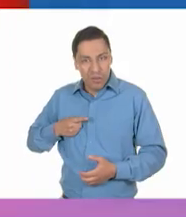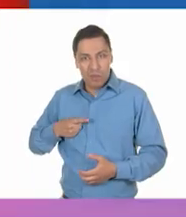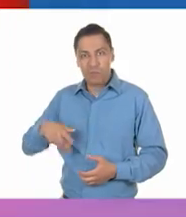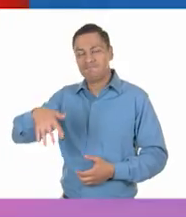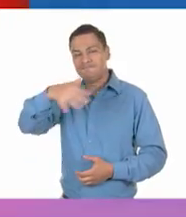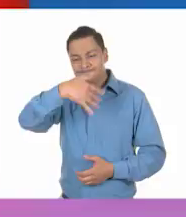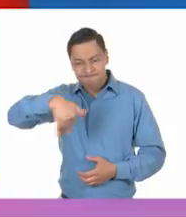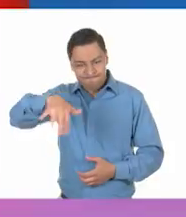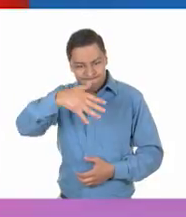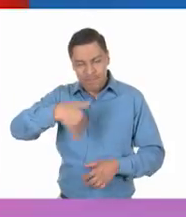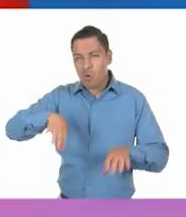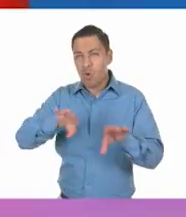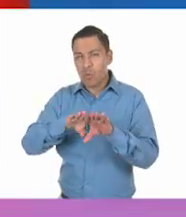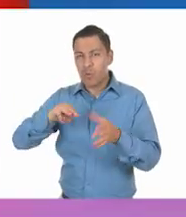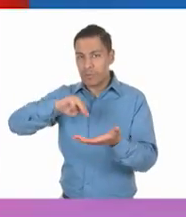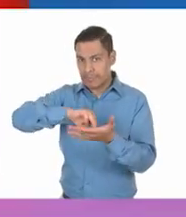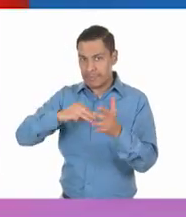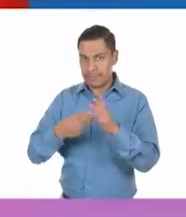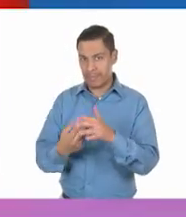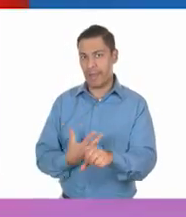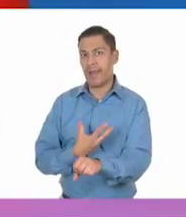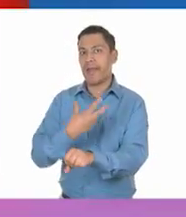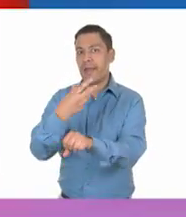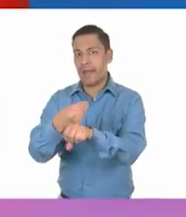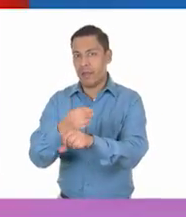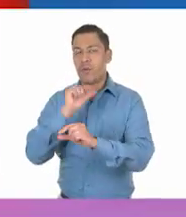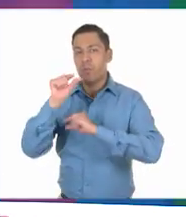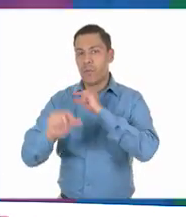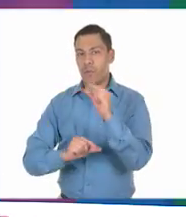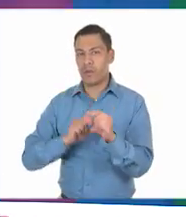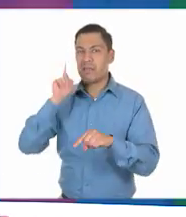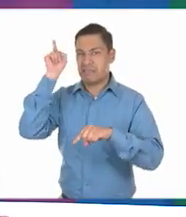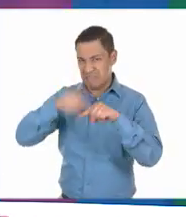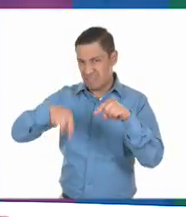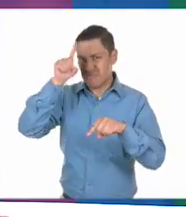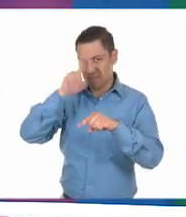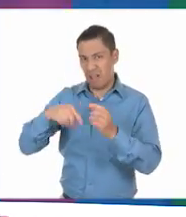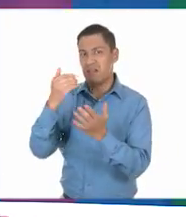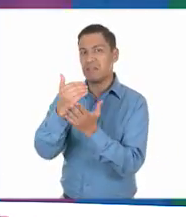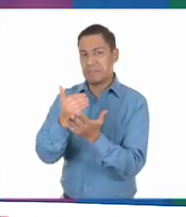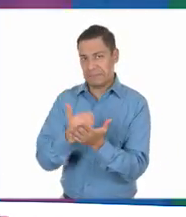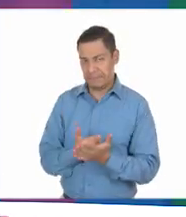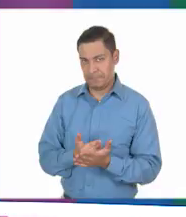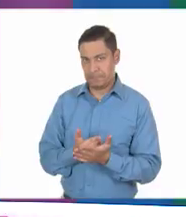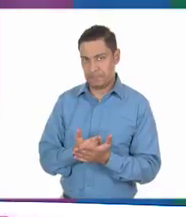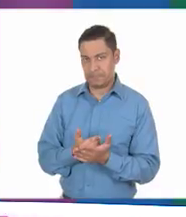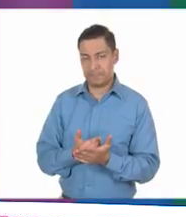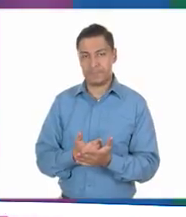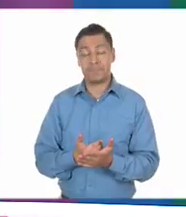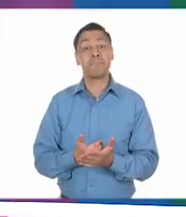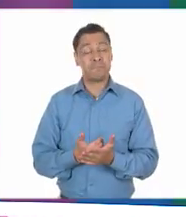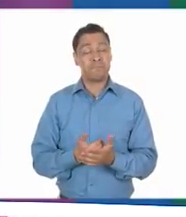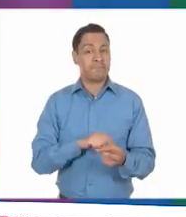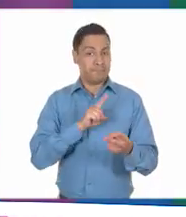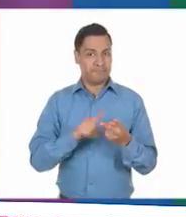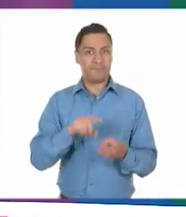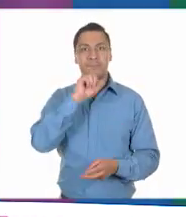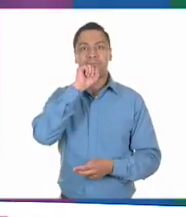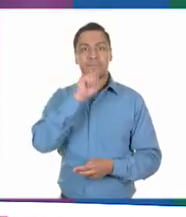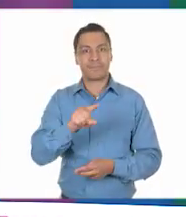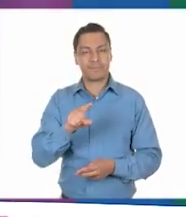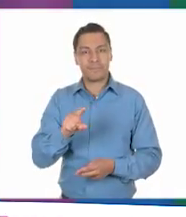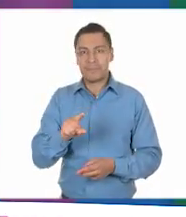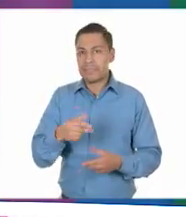para disminuir este tipo de situaciones. Muy bien. Y también, bueno, que como seres humanos y seres